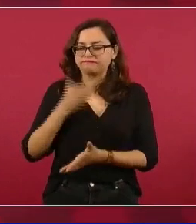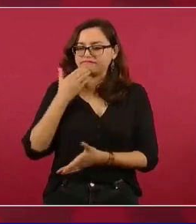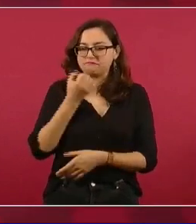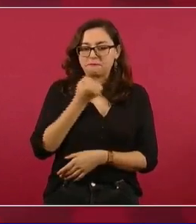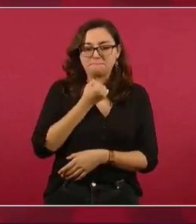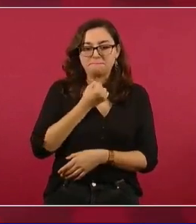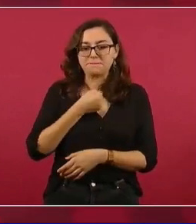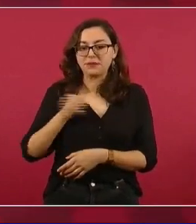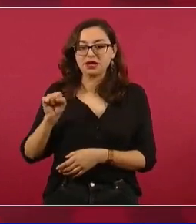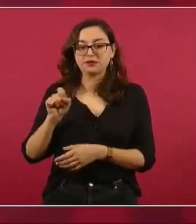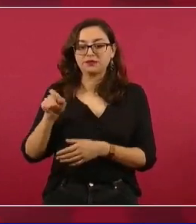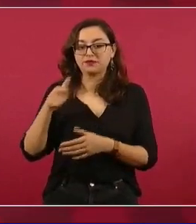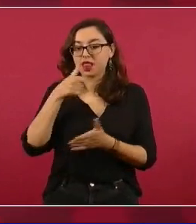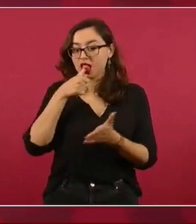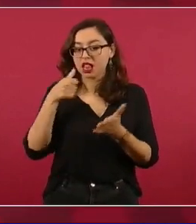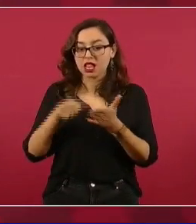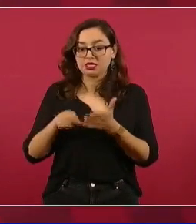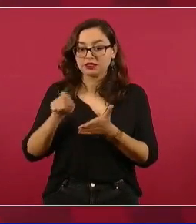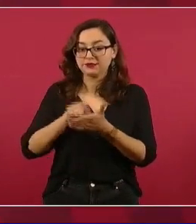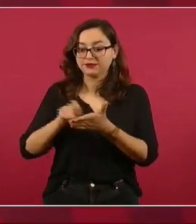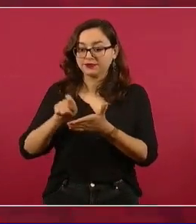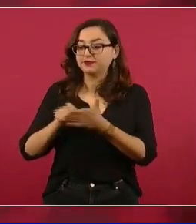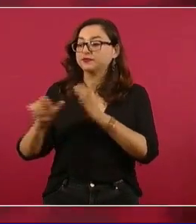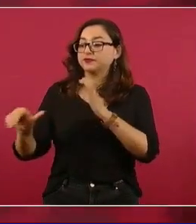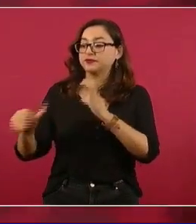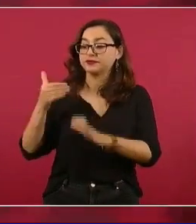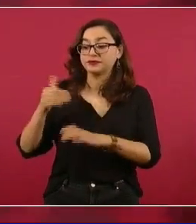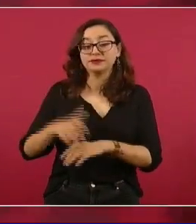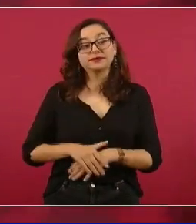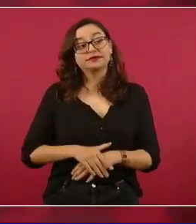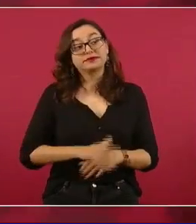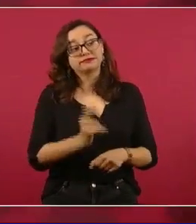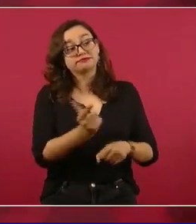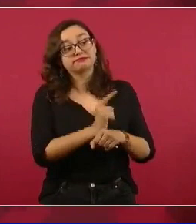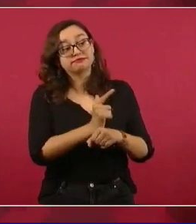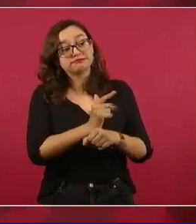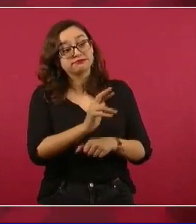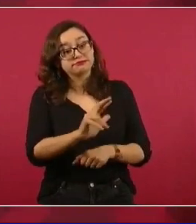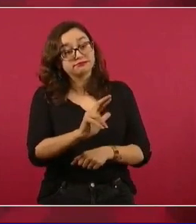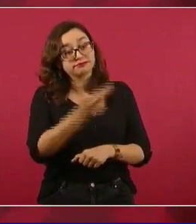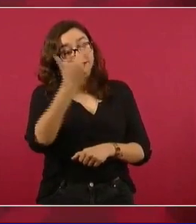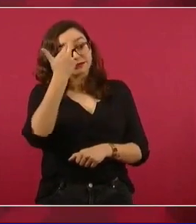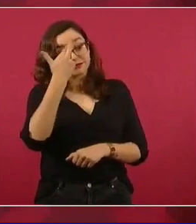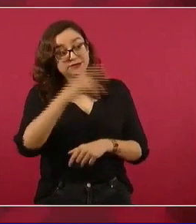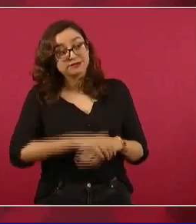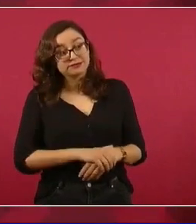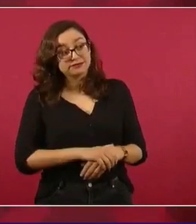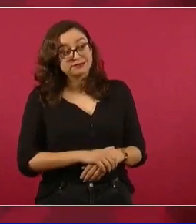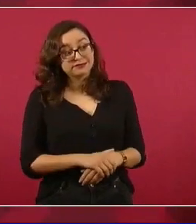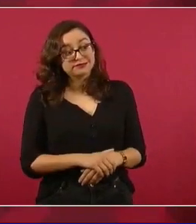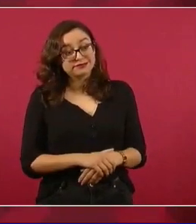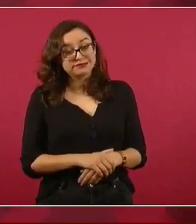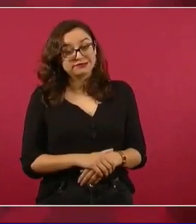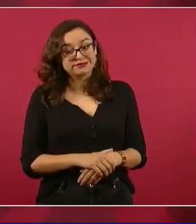me mandó una carta… ¿Se acuerda, licenciado?, cuando estaban ya los pleitos por las candidaturas.